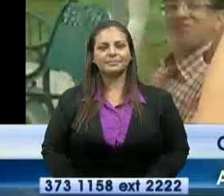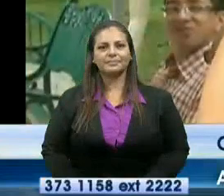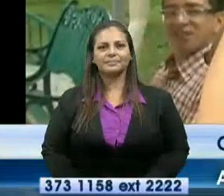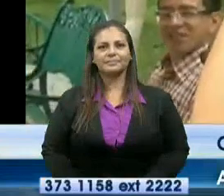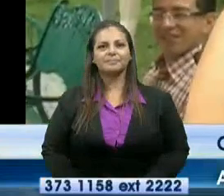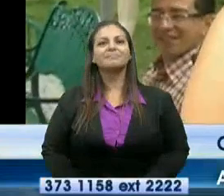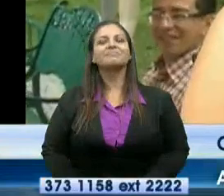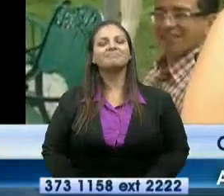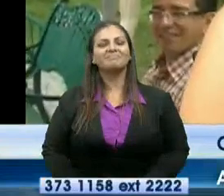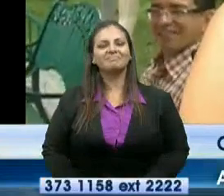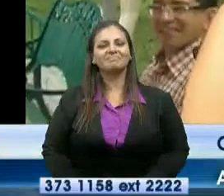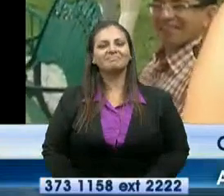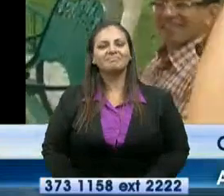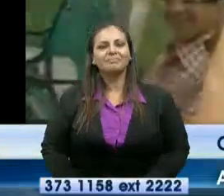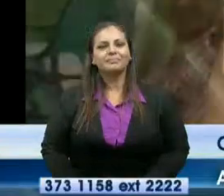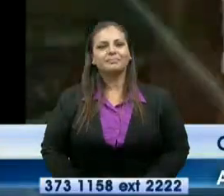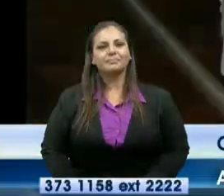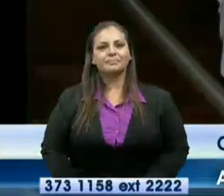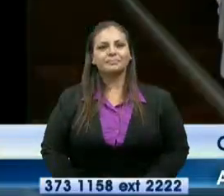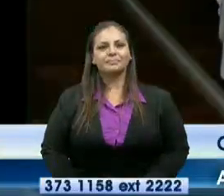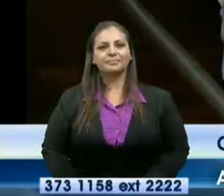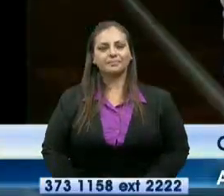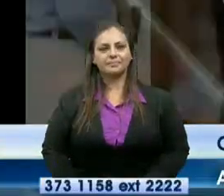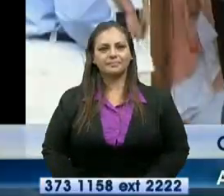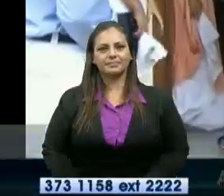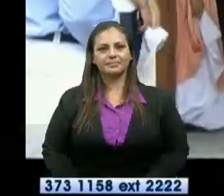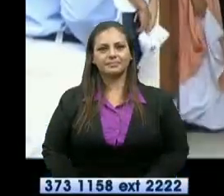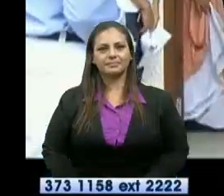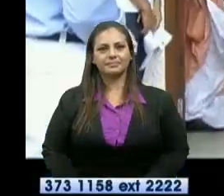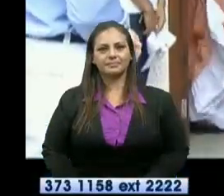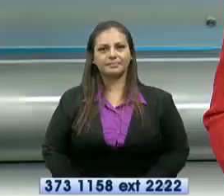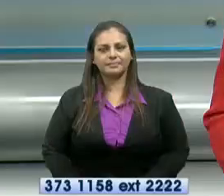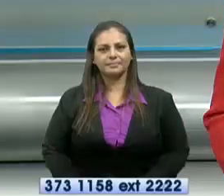Desde la provincia de Manaví informo, Johnny Armendariz. ¡Gracias!